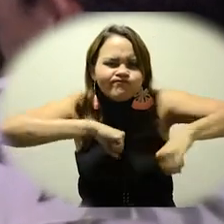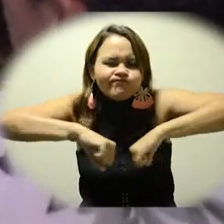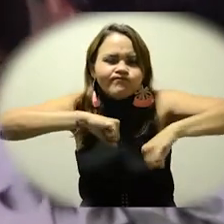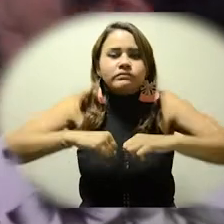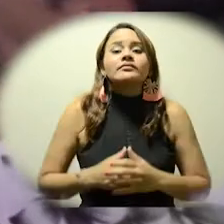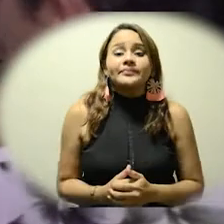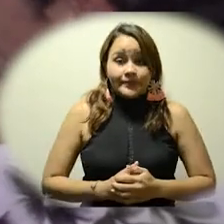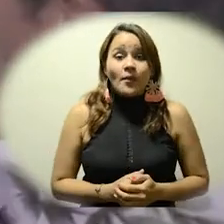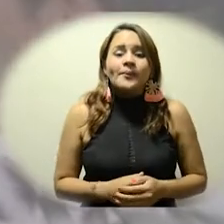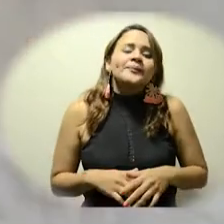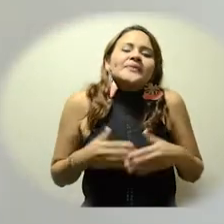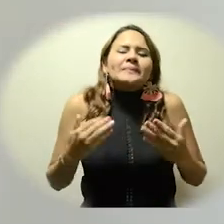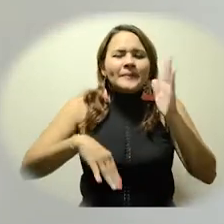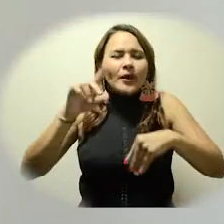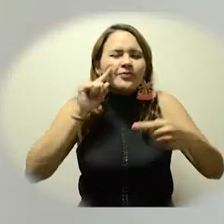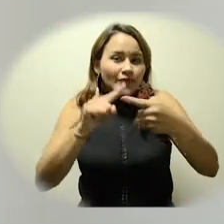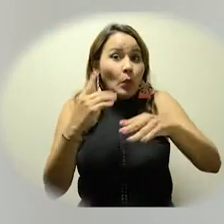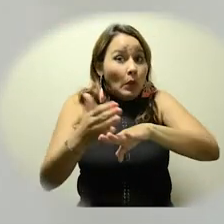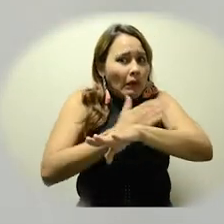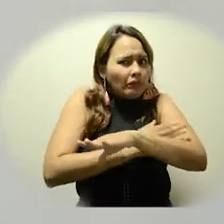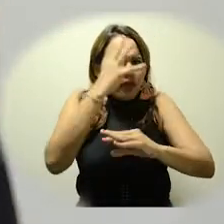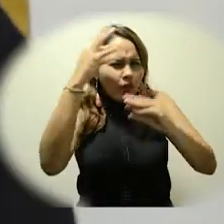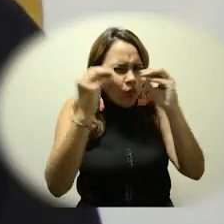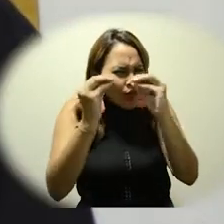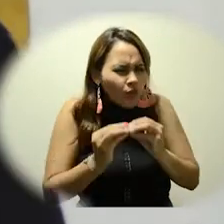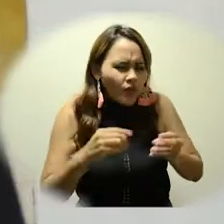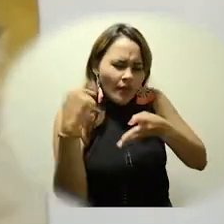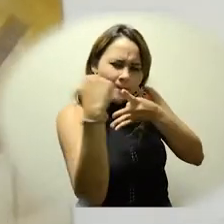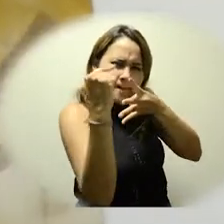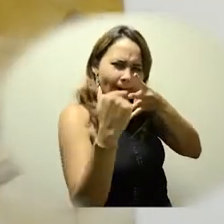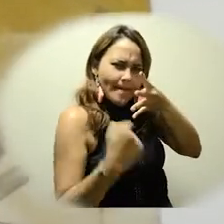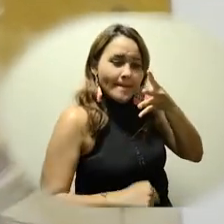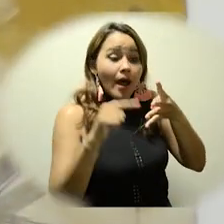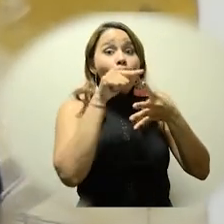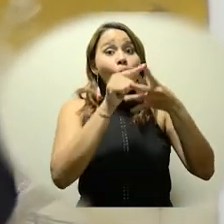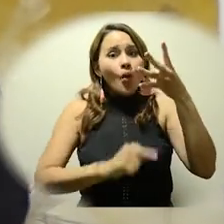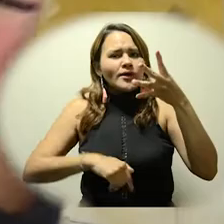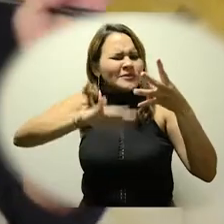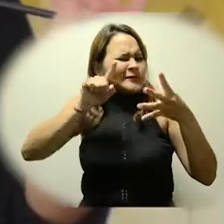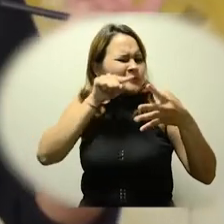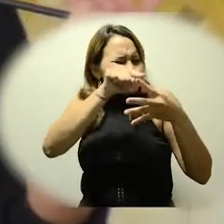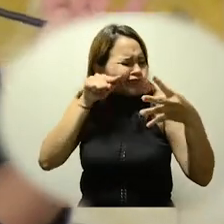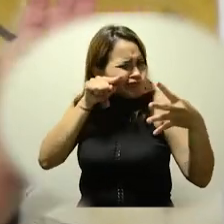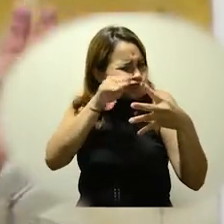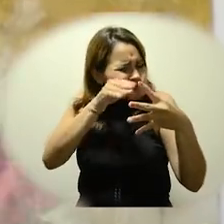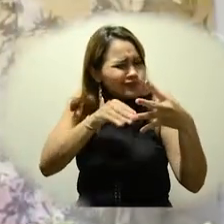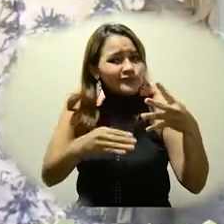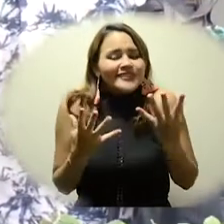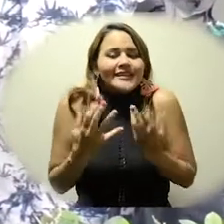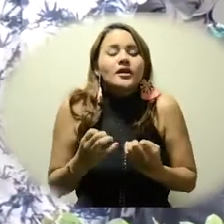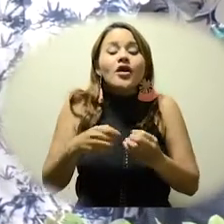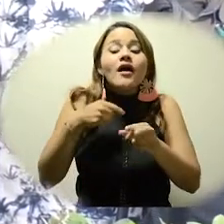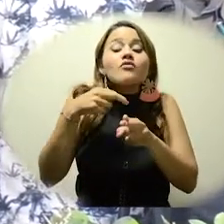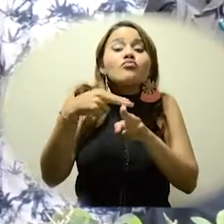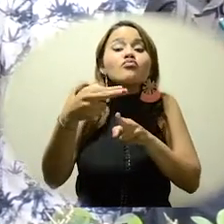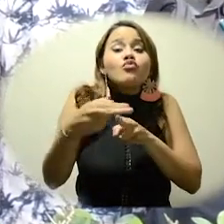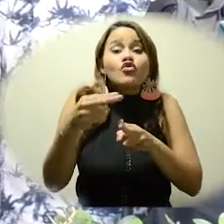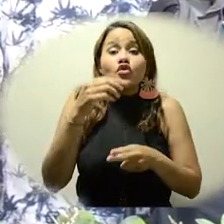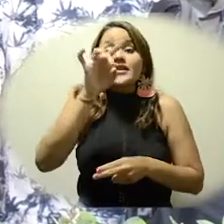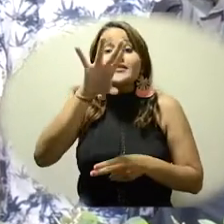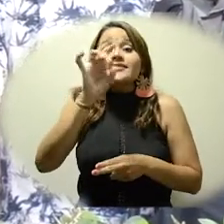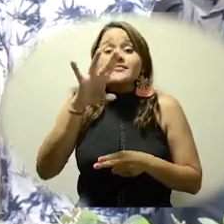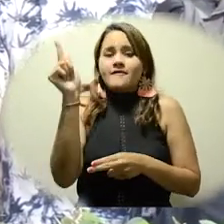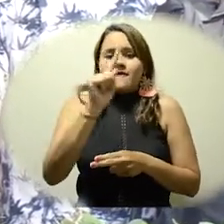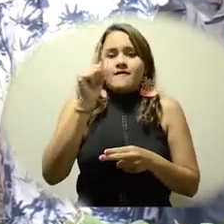9 del mes vigente, en las instalaciones de la Alma Mater, donde se pactaron los cuatro desafíos por los que se está trabajando de manera intensiva